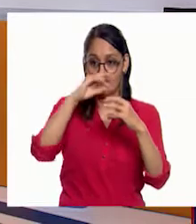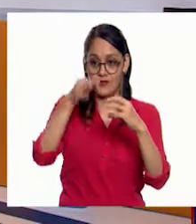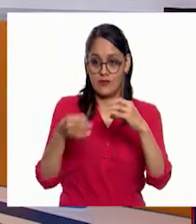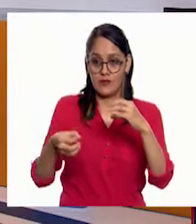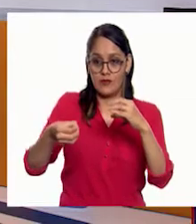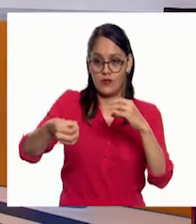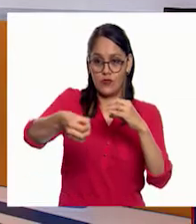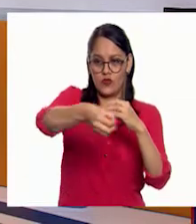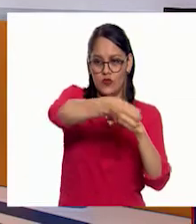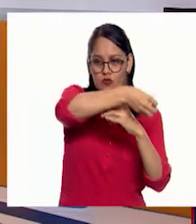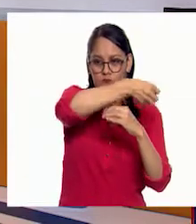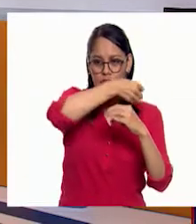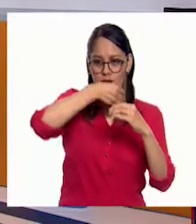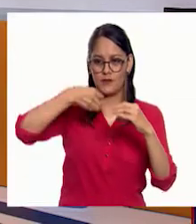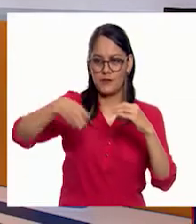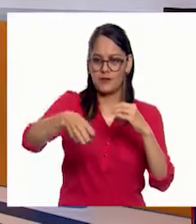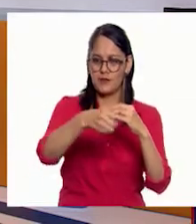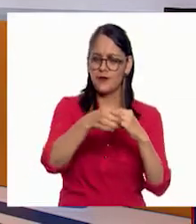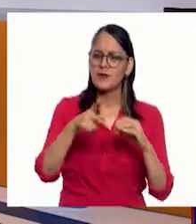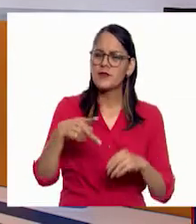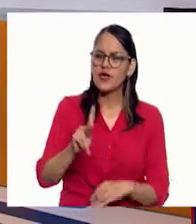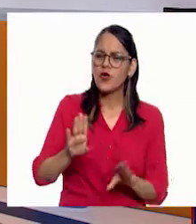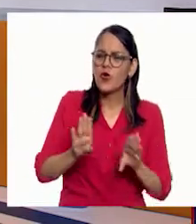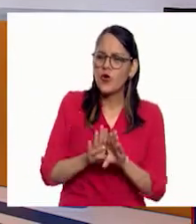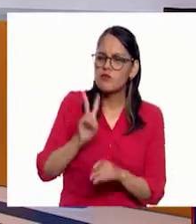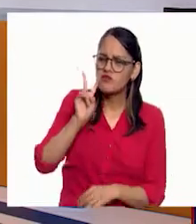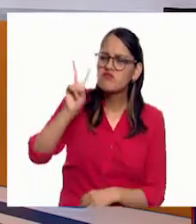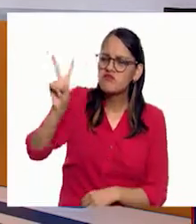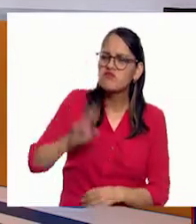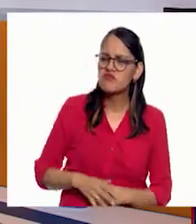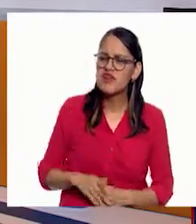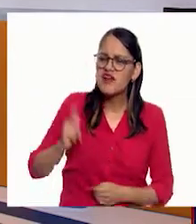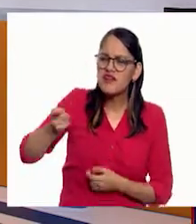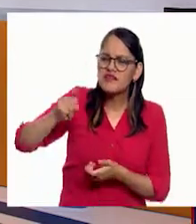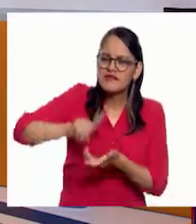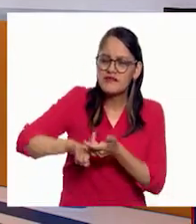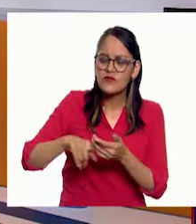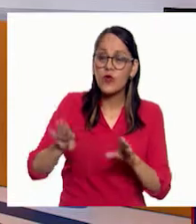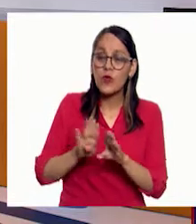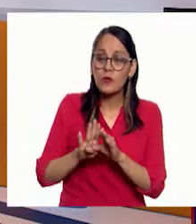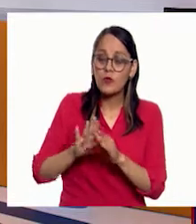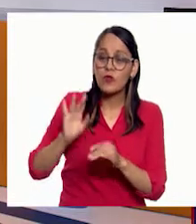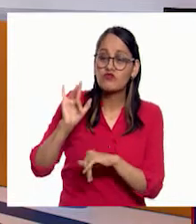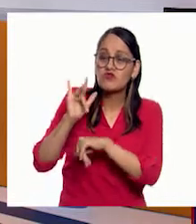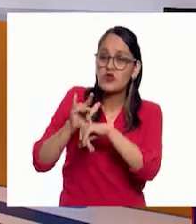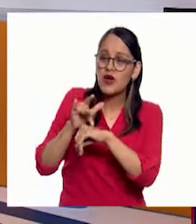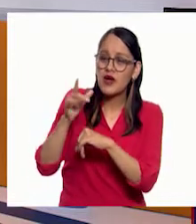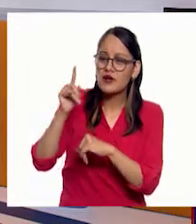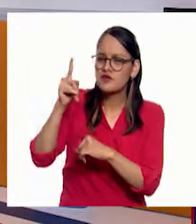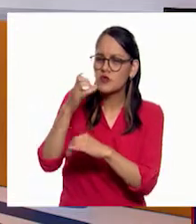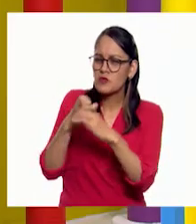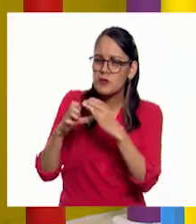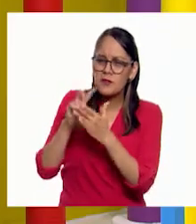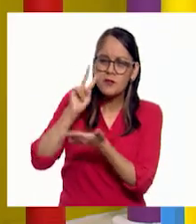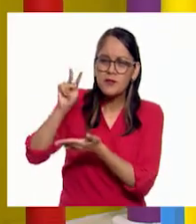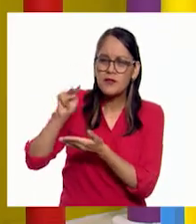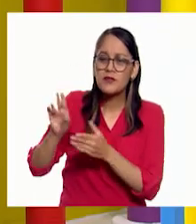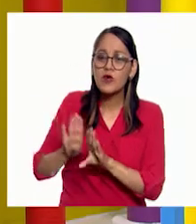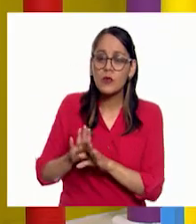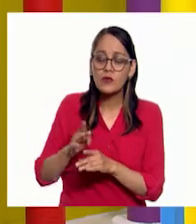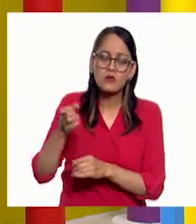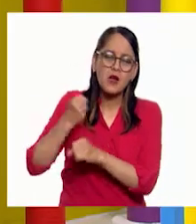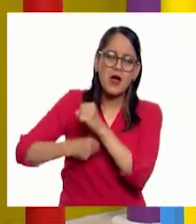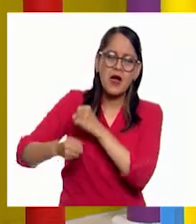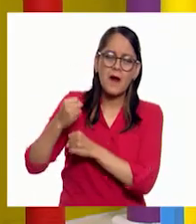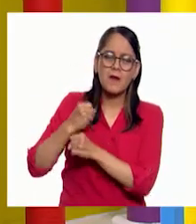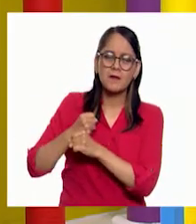¿Cómo será? ¿Cómo será su textura? ¿Cómo será pararte encima de ella? ¡Ah, qué buenas preguntas! ¿En qué año la habrán